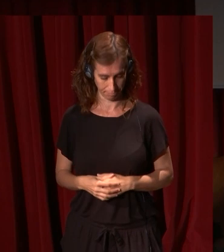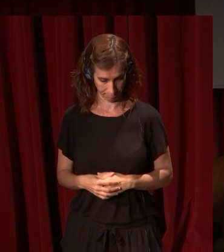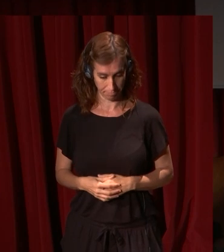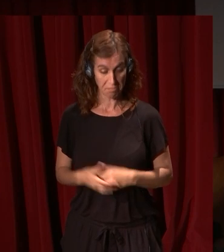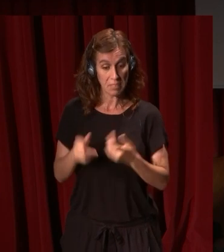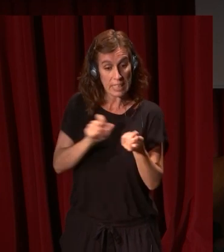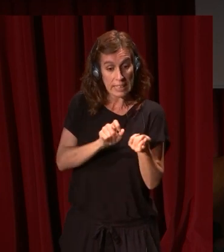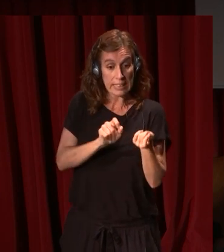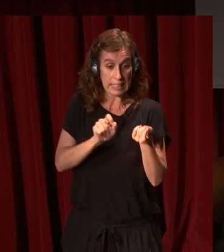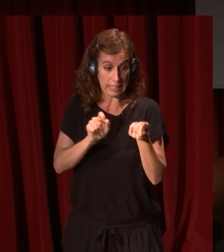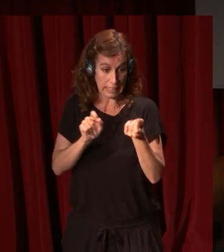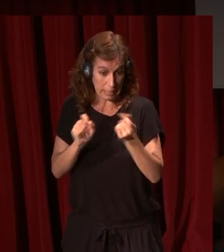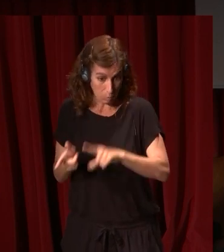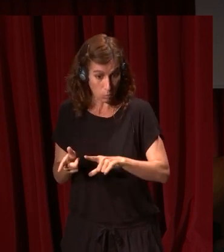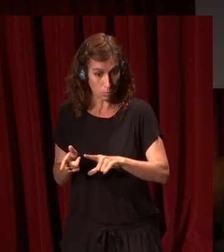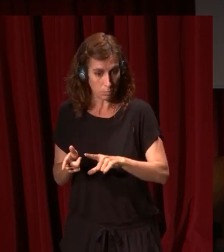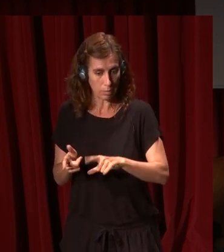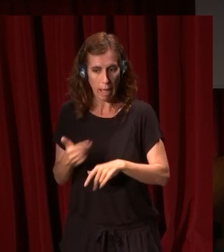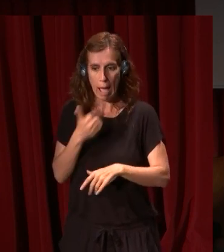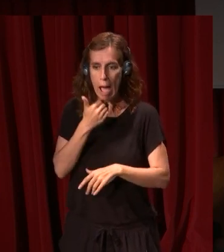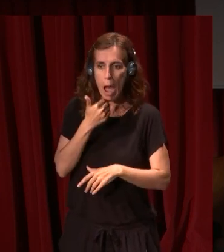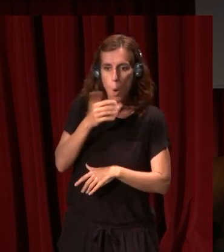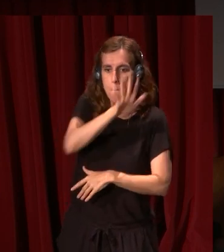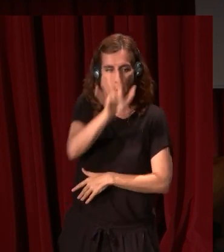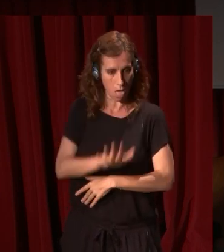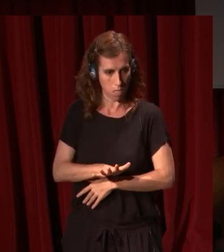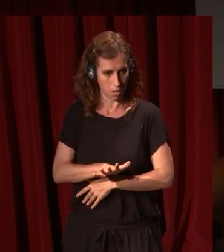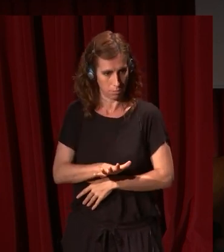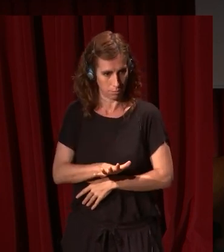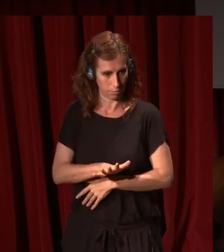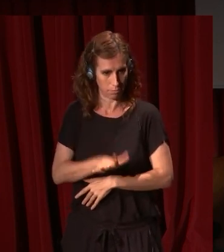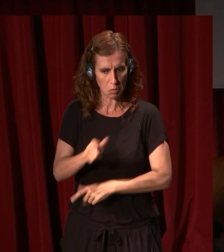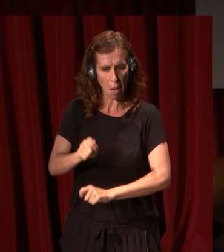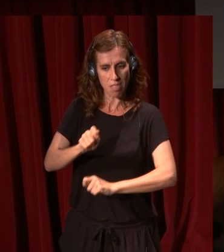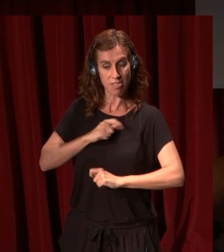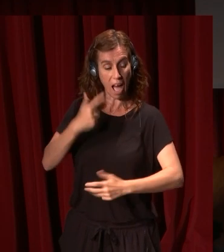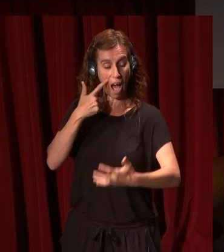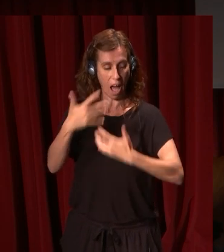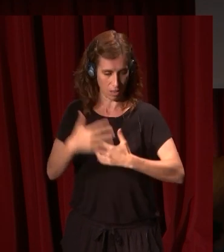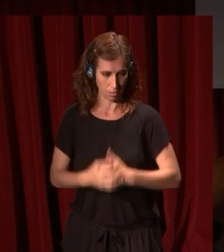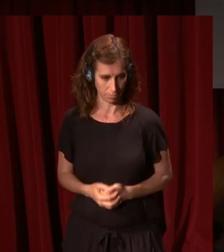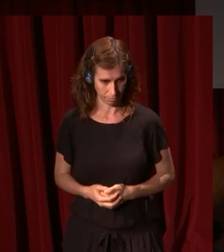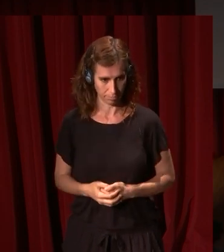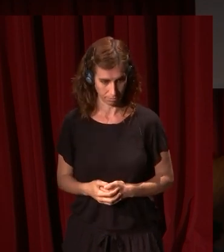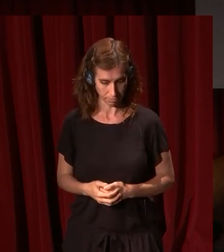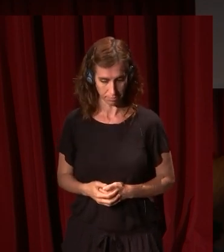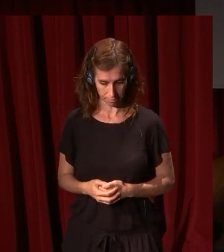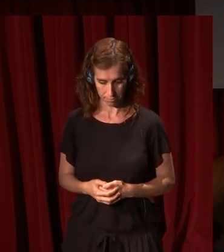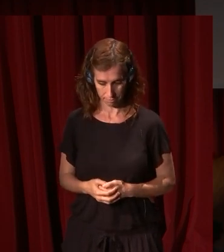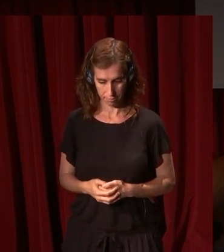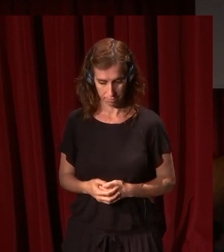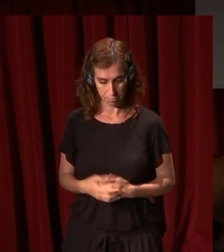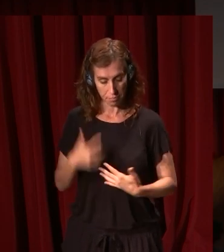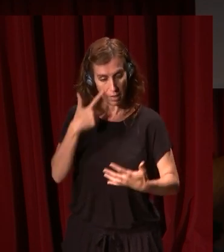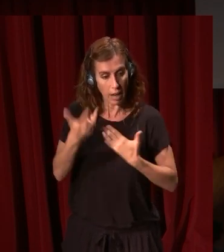la similitud es una cuestión de apariencia y eso es lo que nos da el arte en última instancia. El arte es